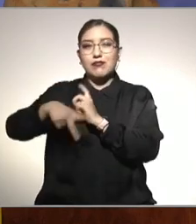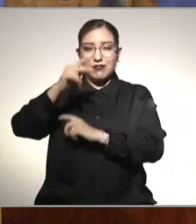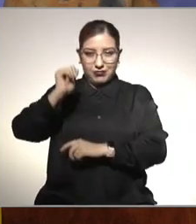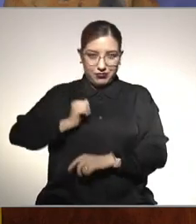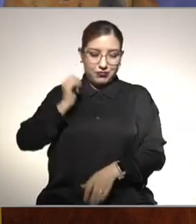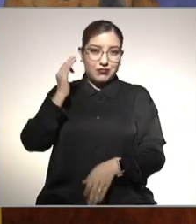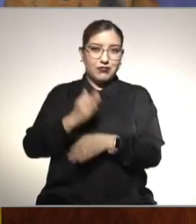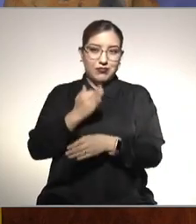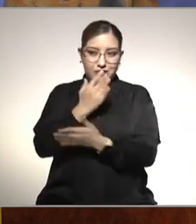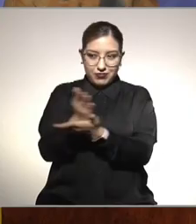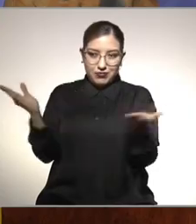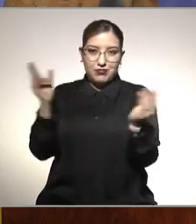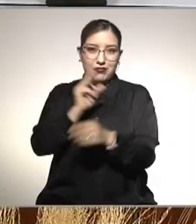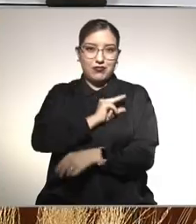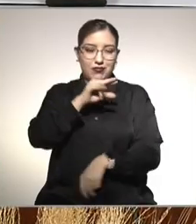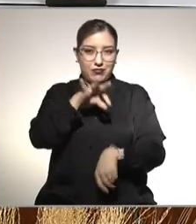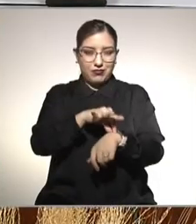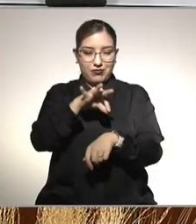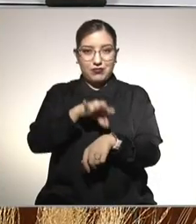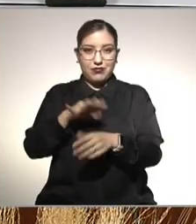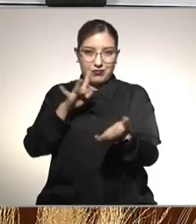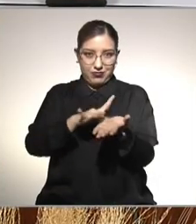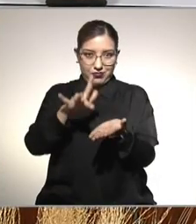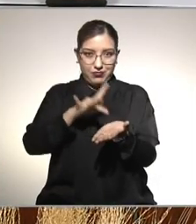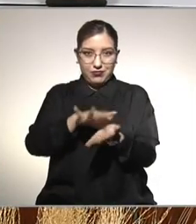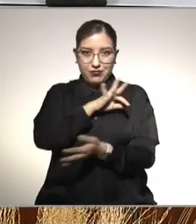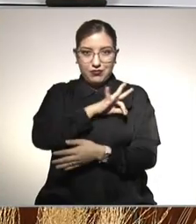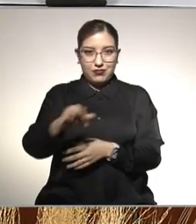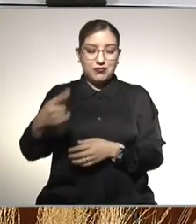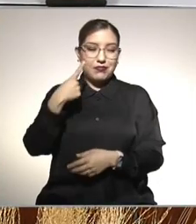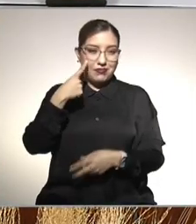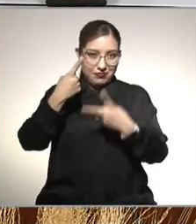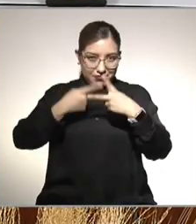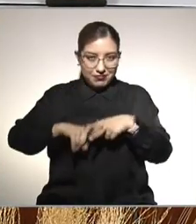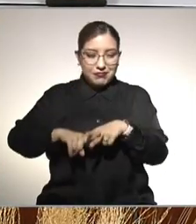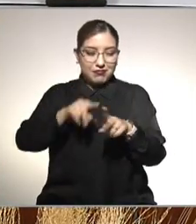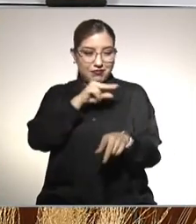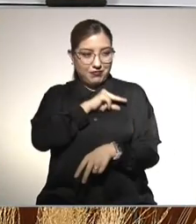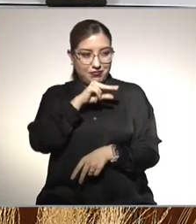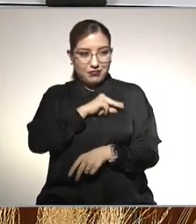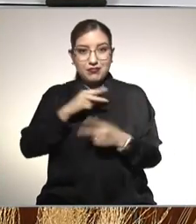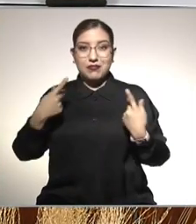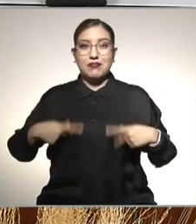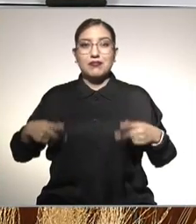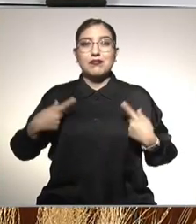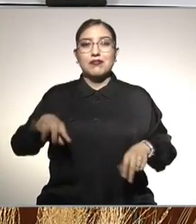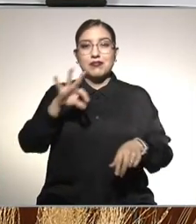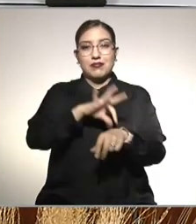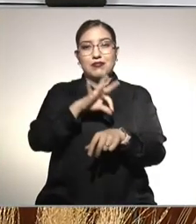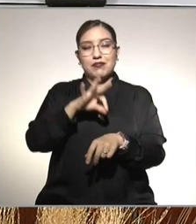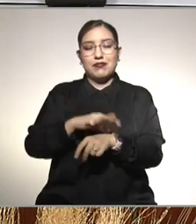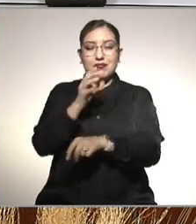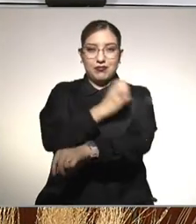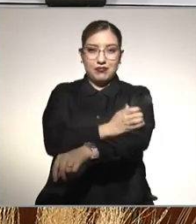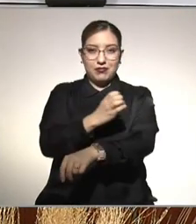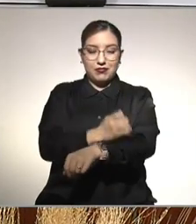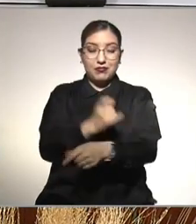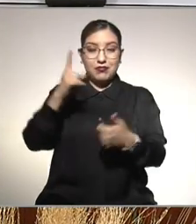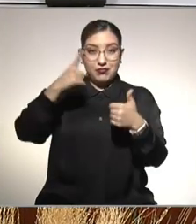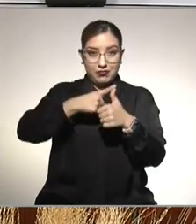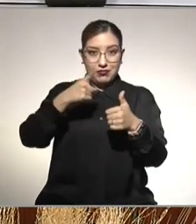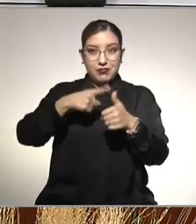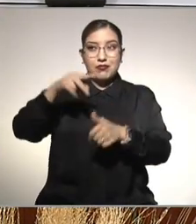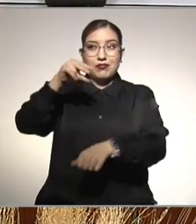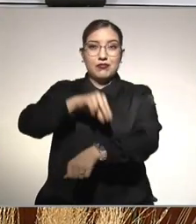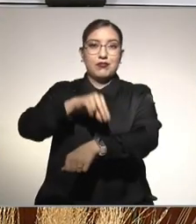apoyarle, Pepe. Pues estamos listos para arrancar. Les voy a presentar a nuestros especialistas que nos acompañan el día de hoy. En primer lugar, la doctora